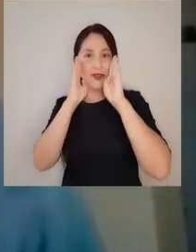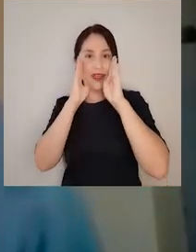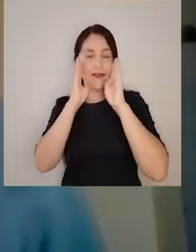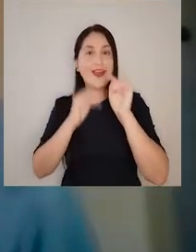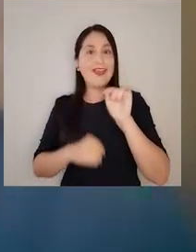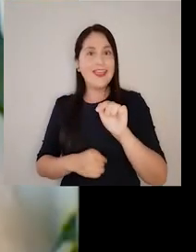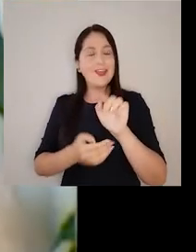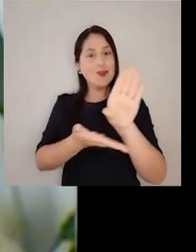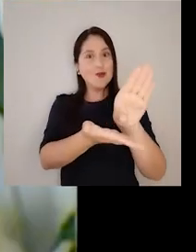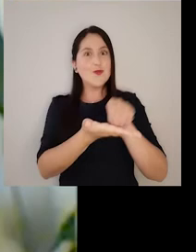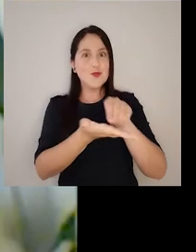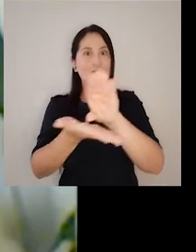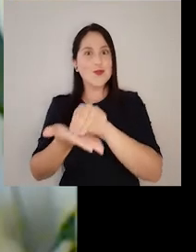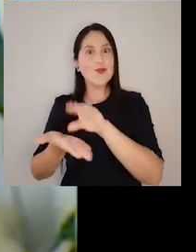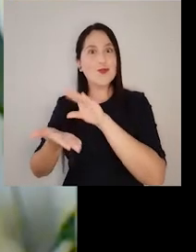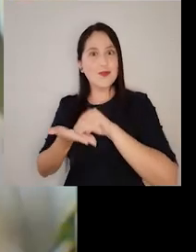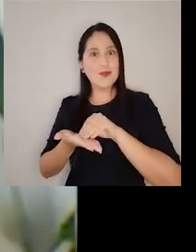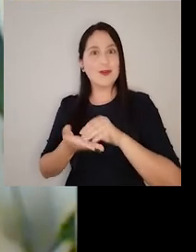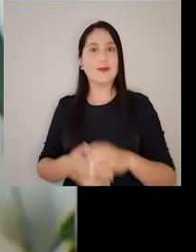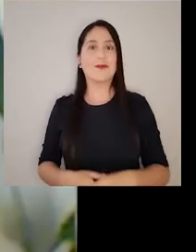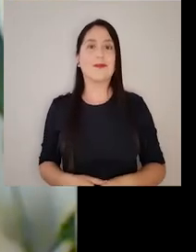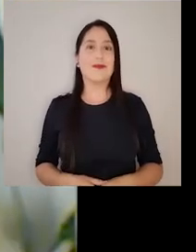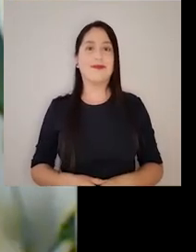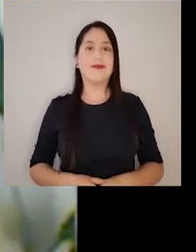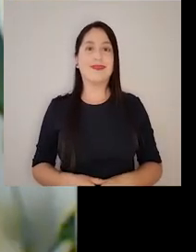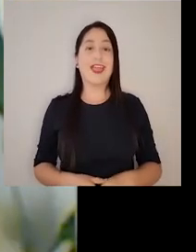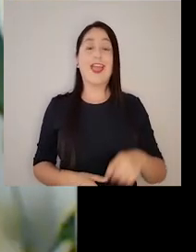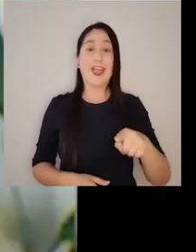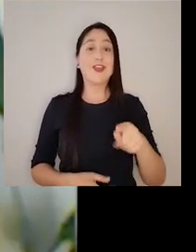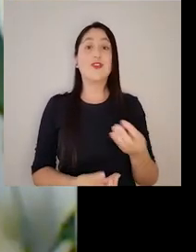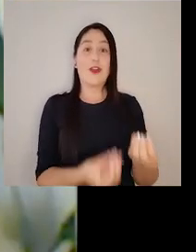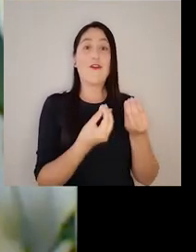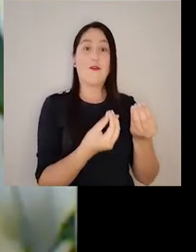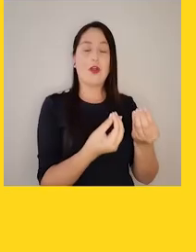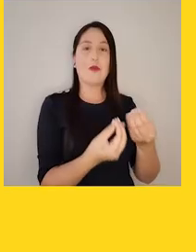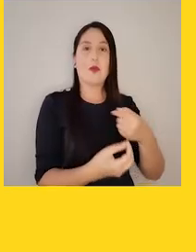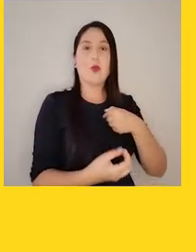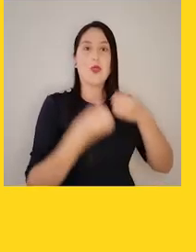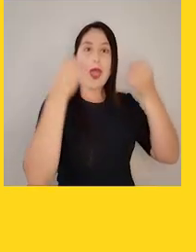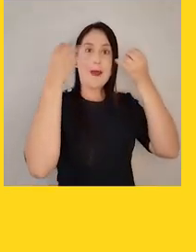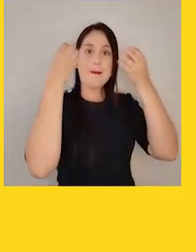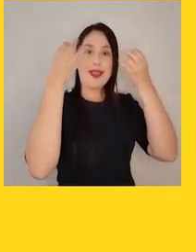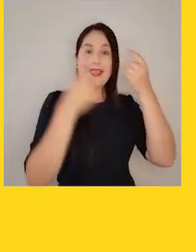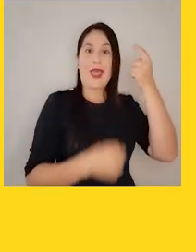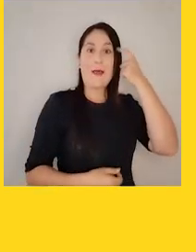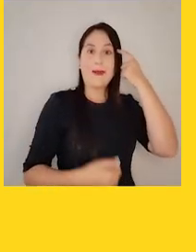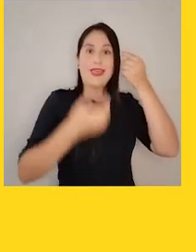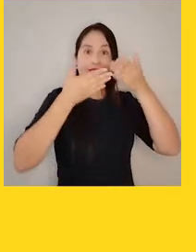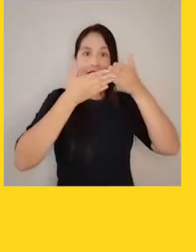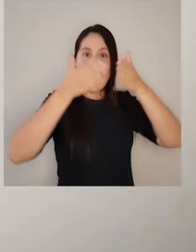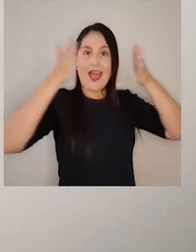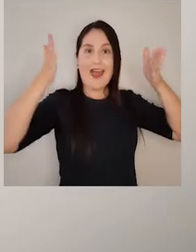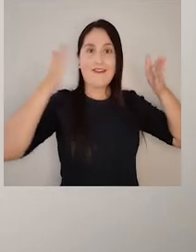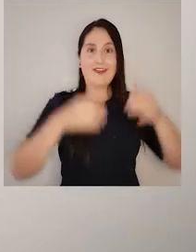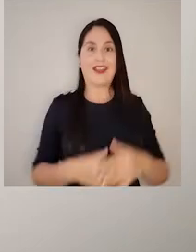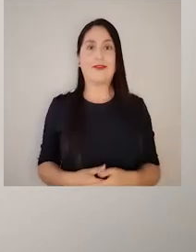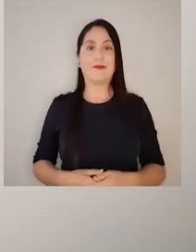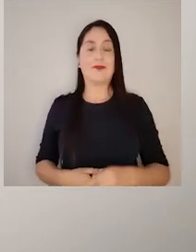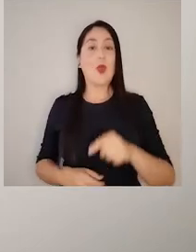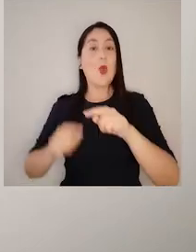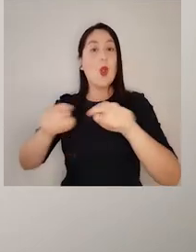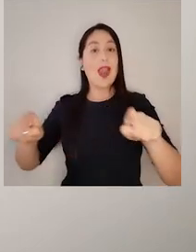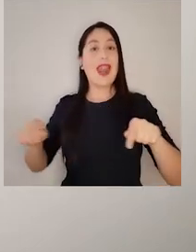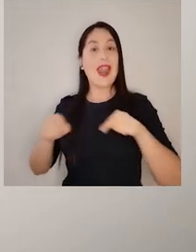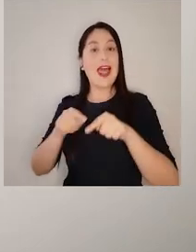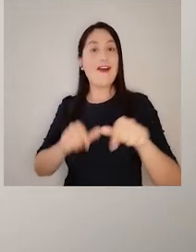contagio. Yo creo que eso siempre es absolutamente enriquecedor porque uno aprende, o sea, eso te destapa la mente, sin duda, ¿no? Estos laboratorios